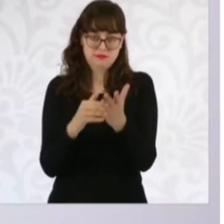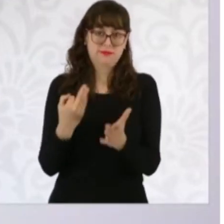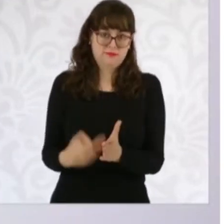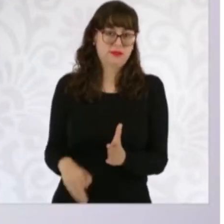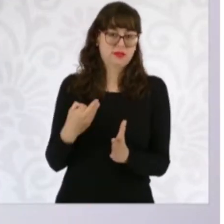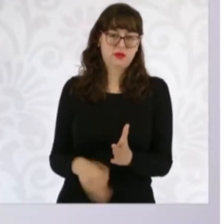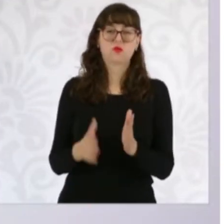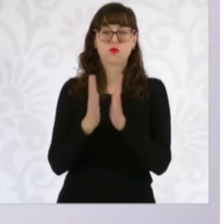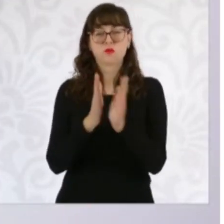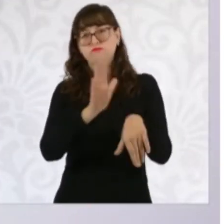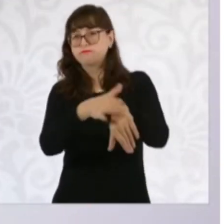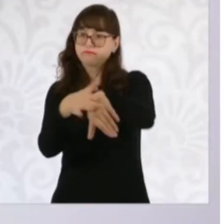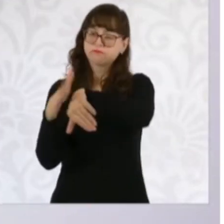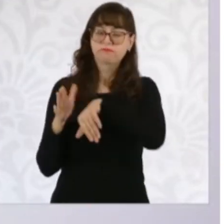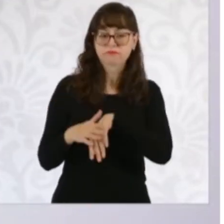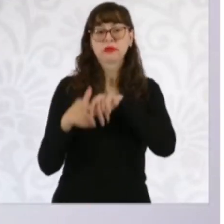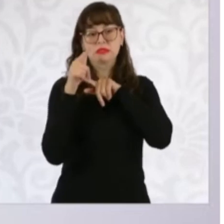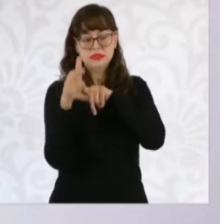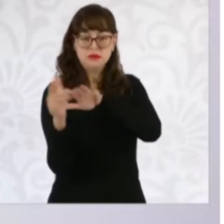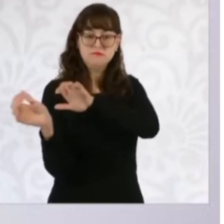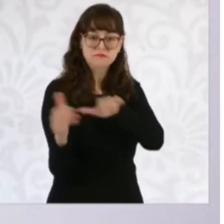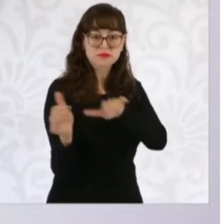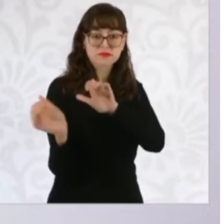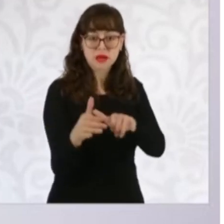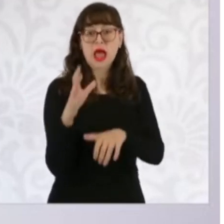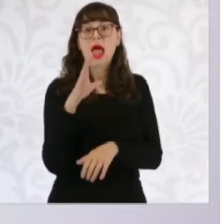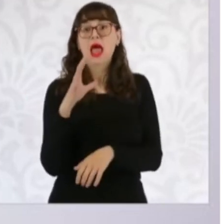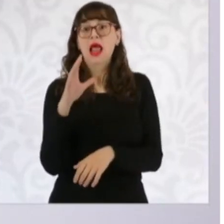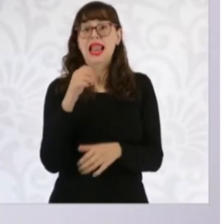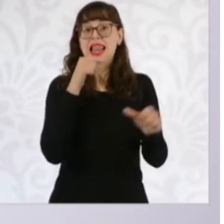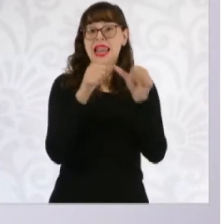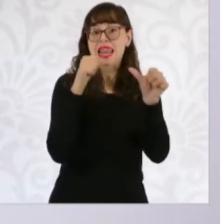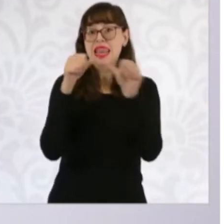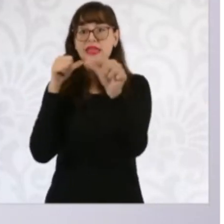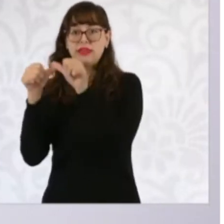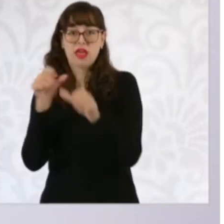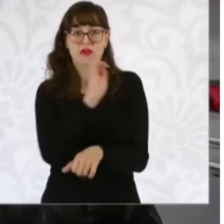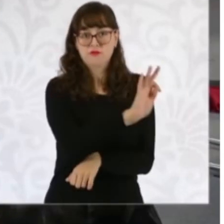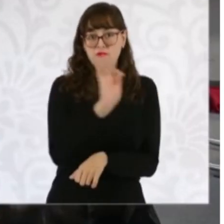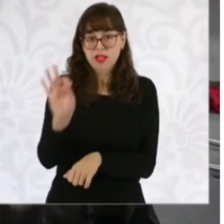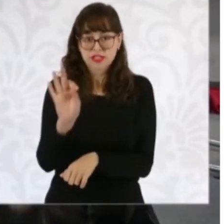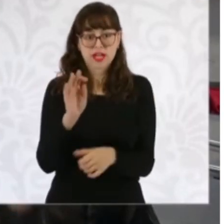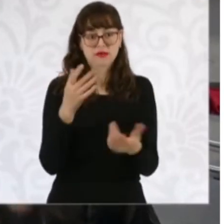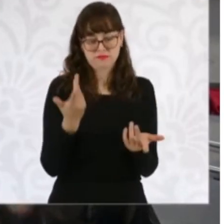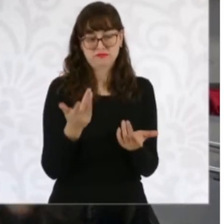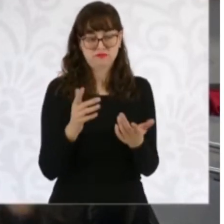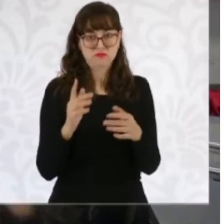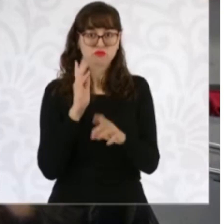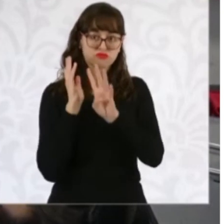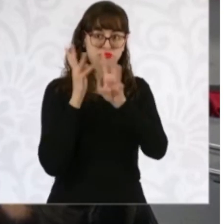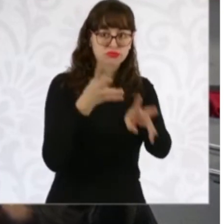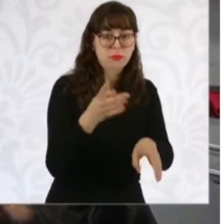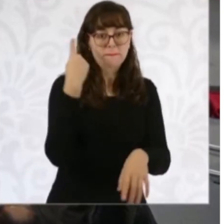registrando. Recuerden que hay un calendario por letras para que se les dé mejor atención. Tenemos dispuestos